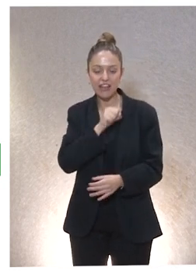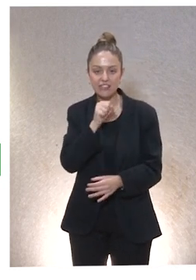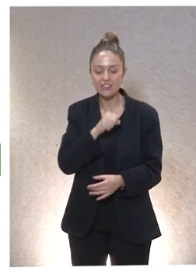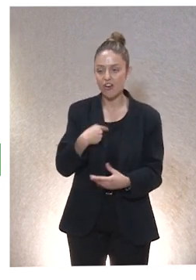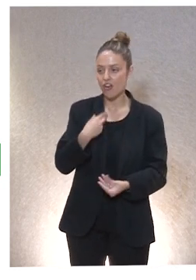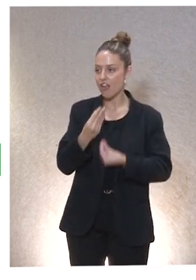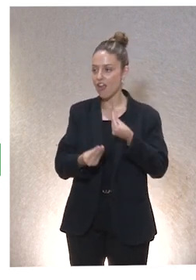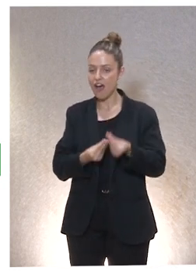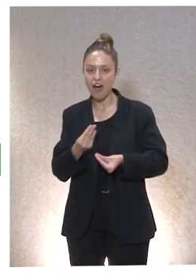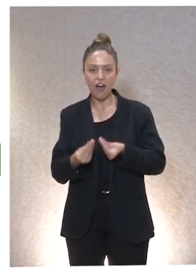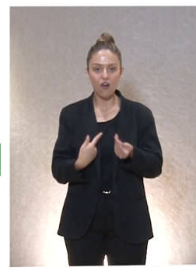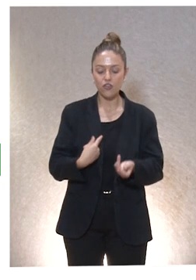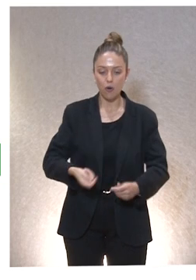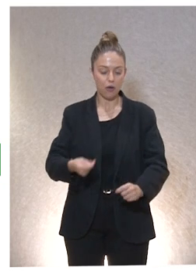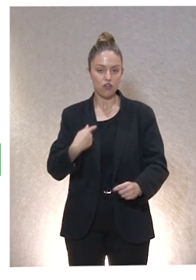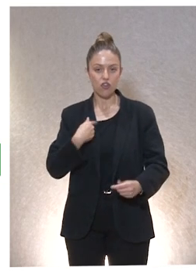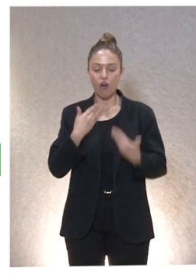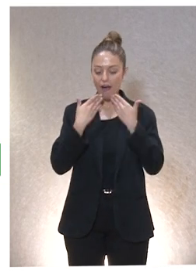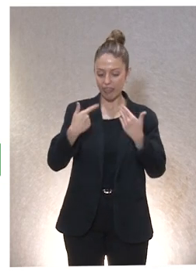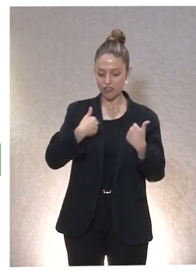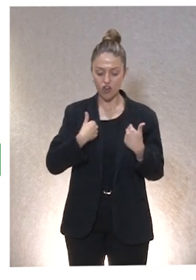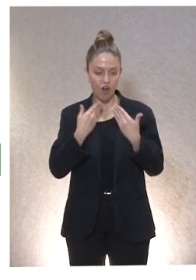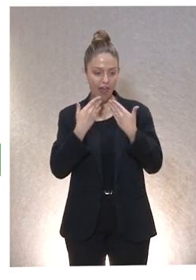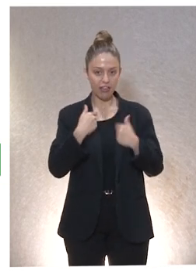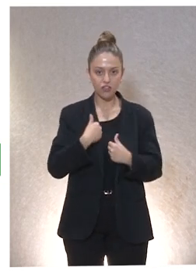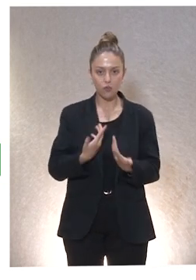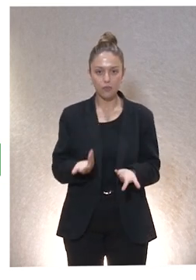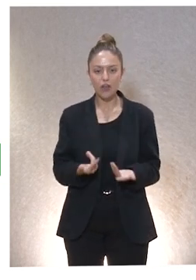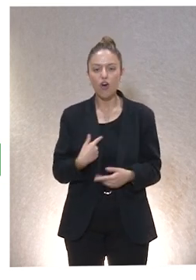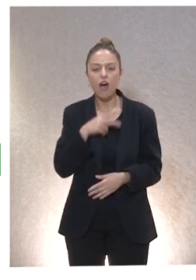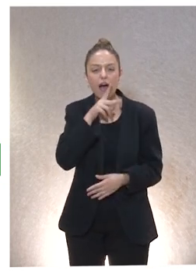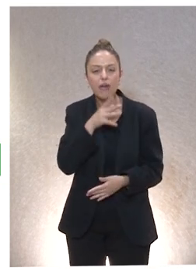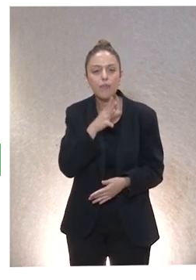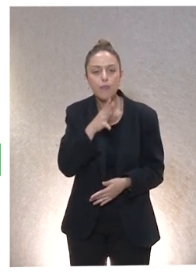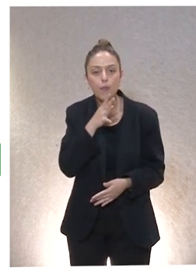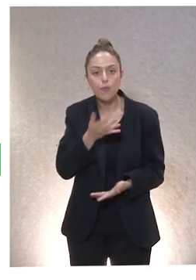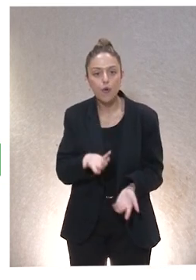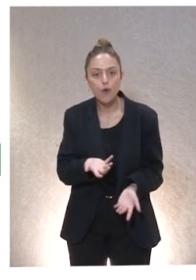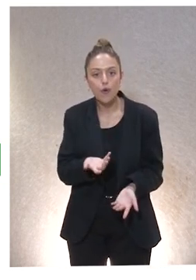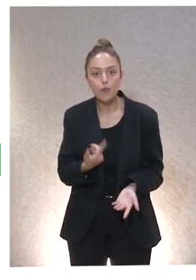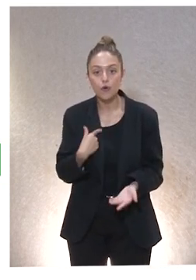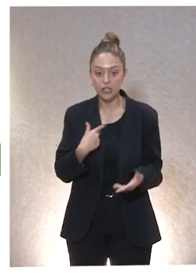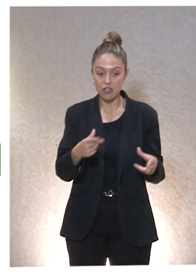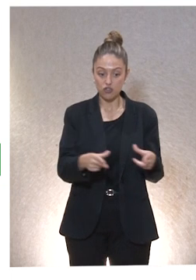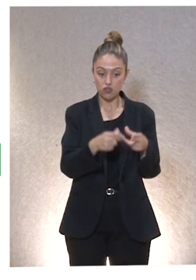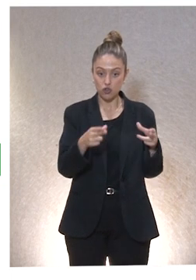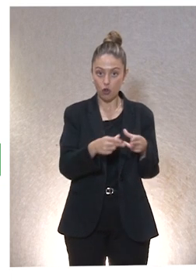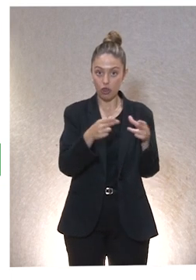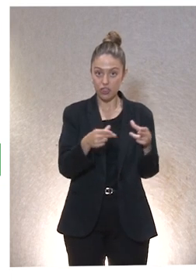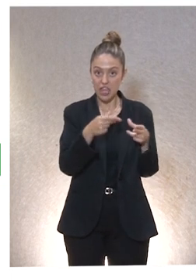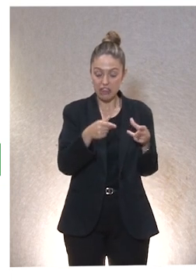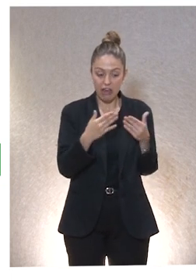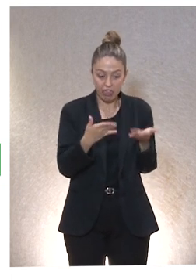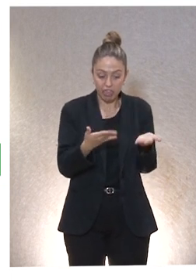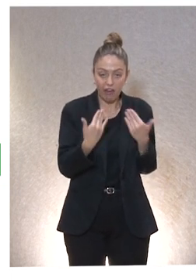y lo otro, y me lo atribuyo todo. Pero, ¿por qué hablas? Porque tuviste unas condiciones sociales que te posibilitaron hablar.